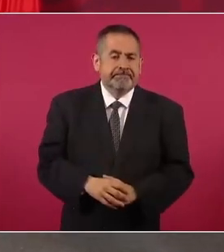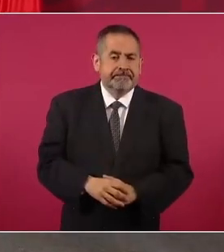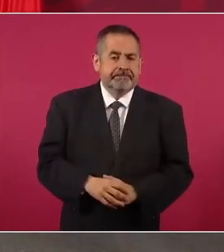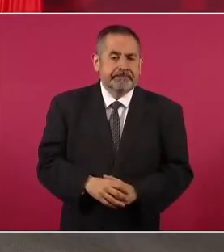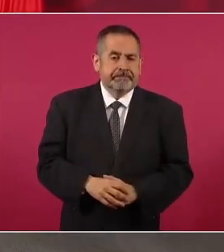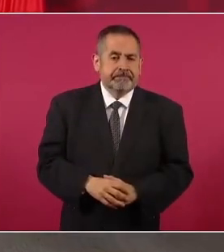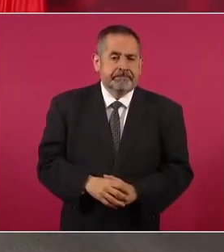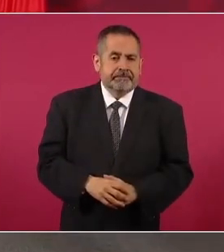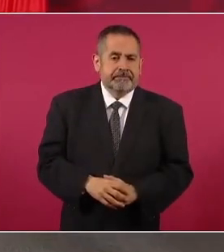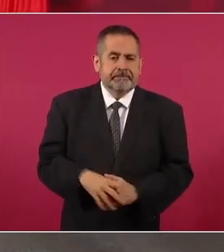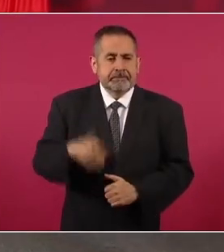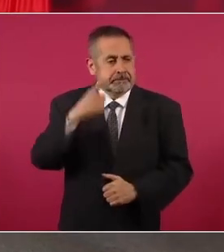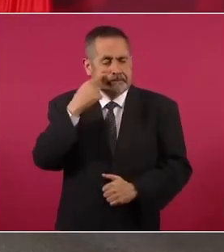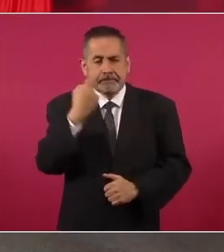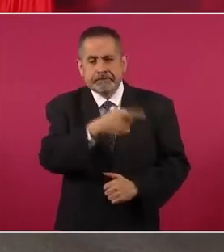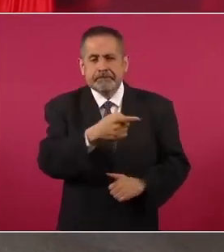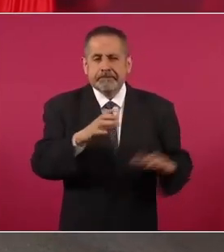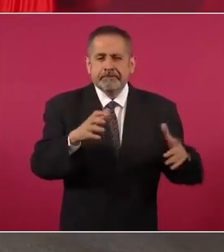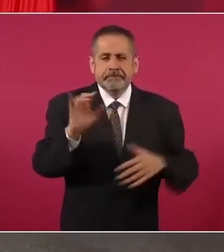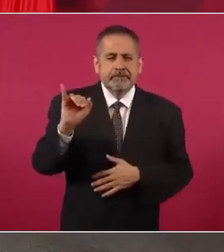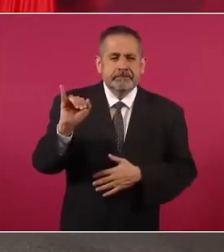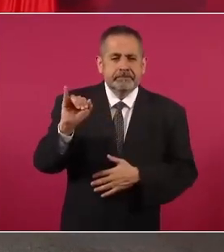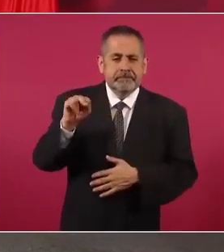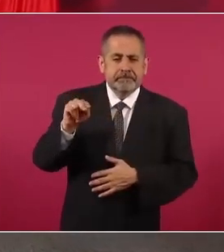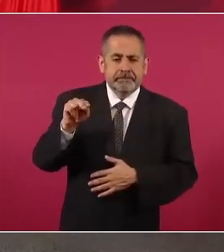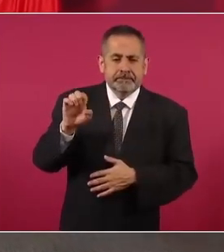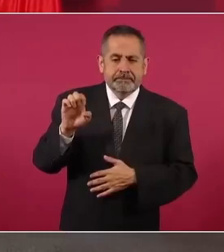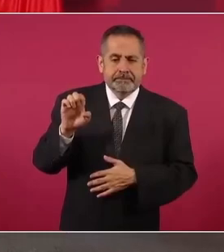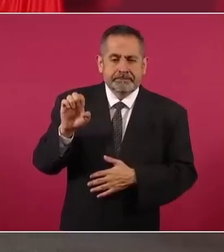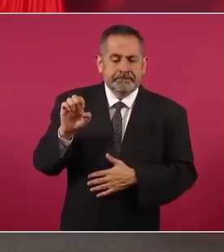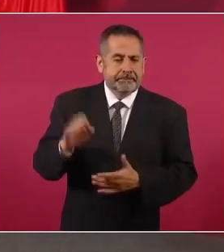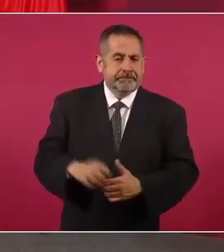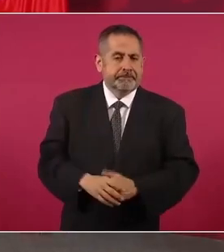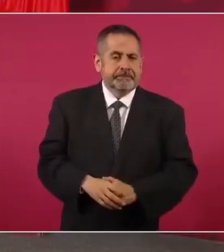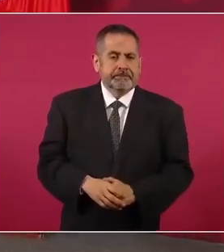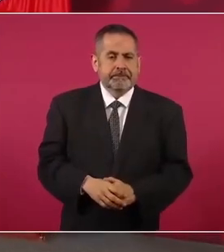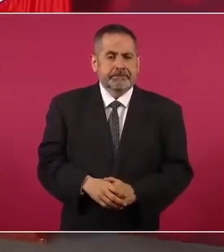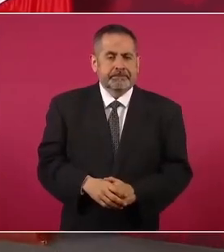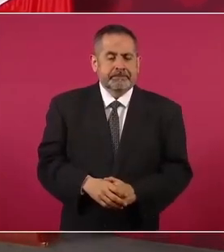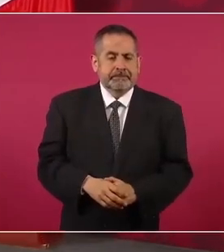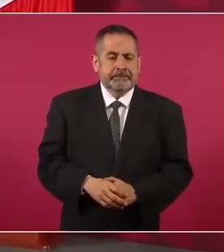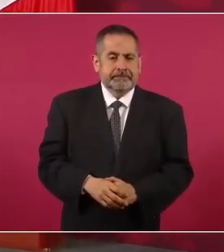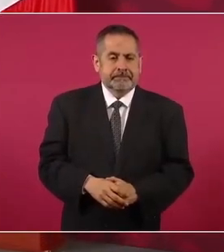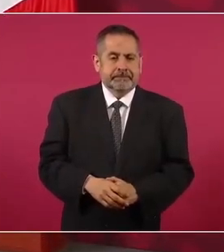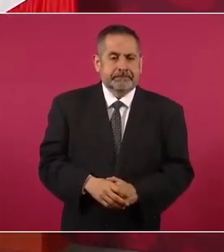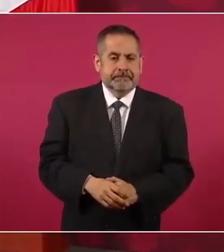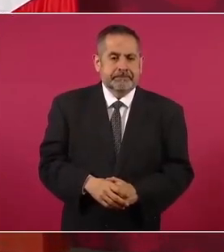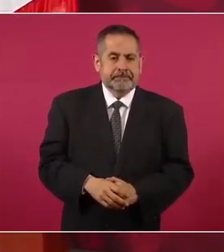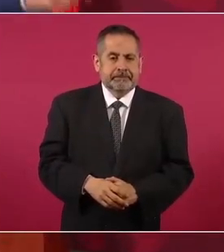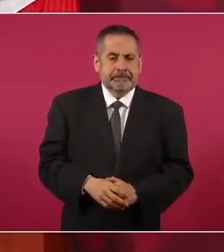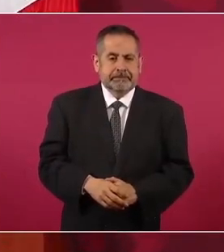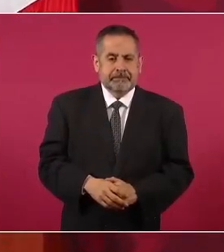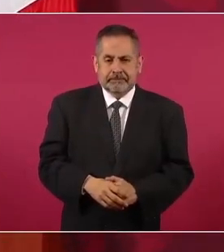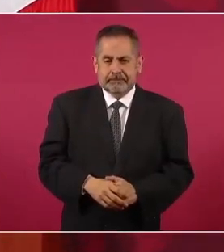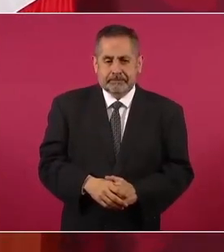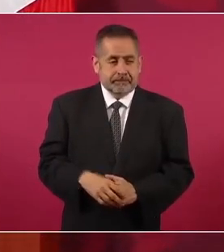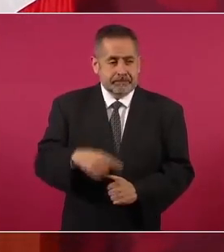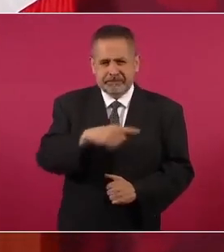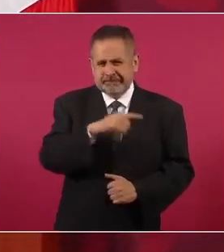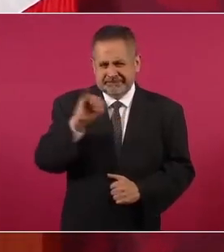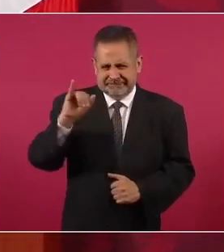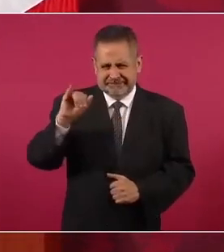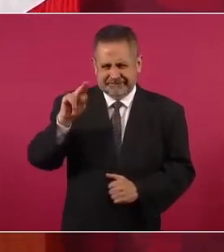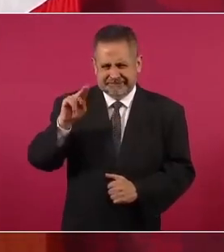Miren lo que hizo el INE, tiene muchísimo dinero,